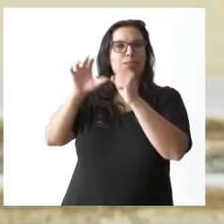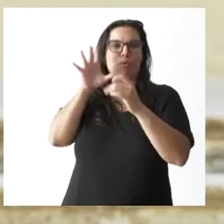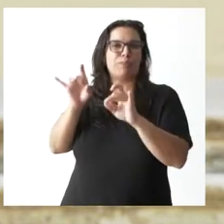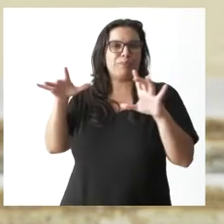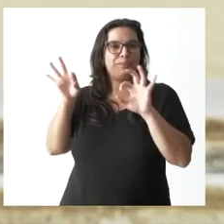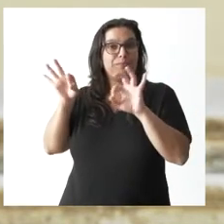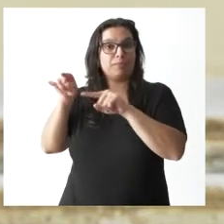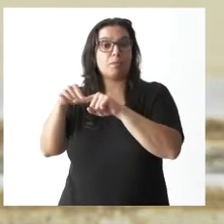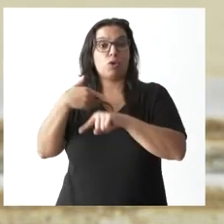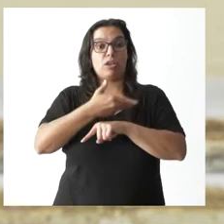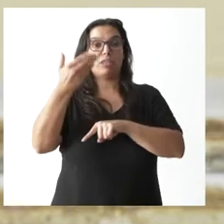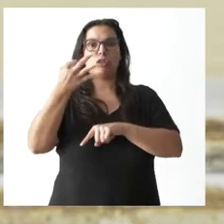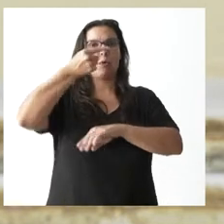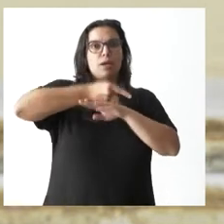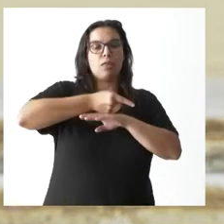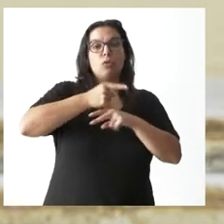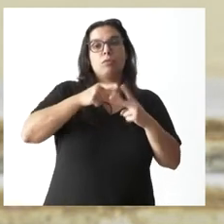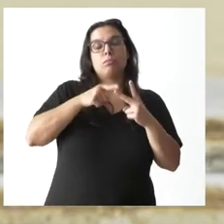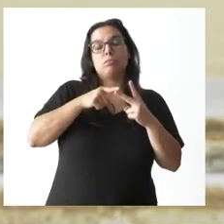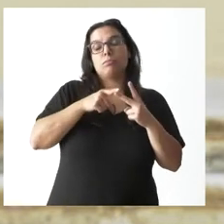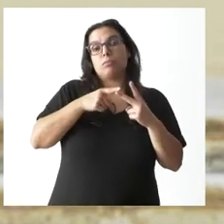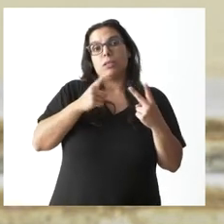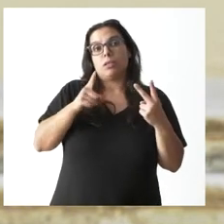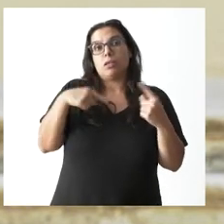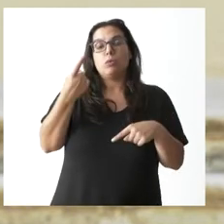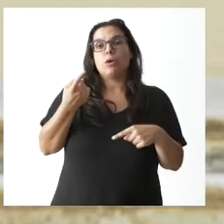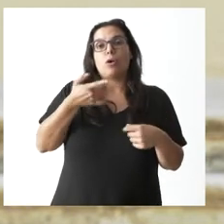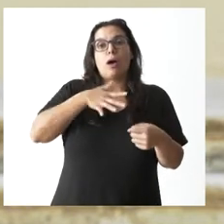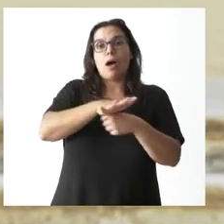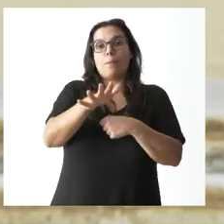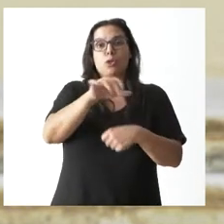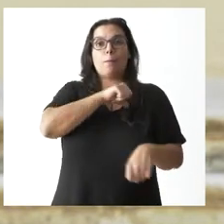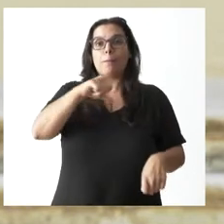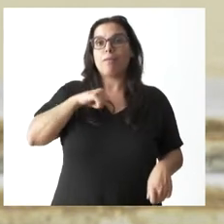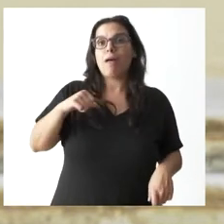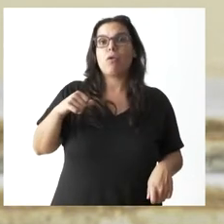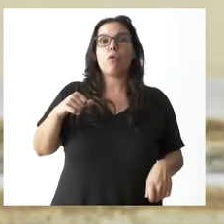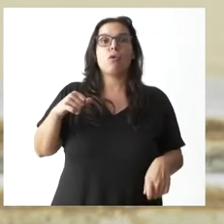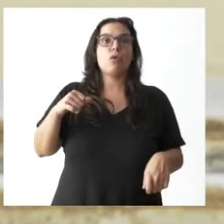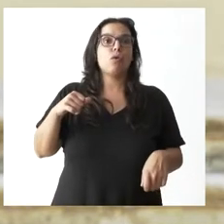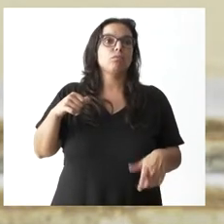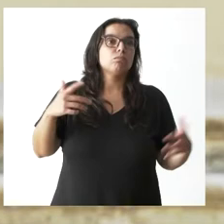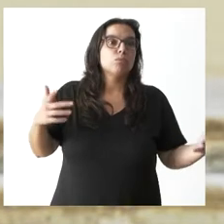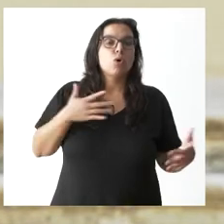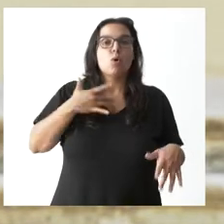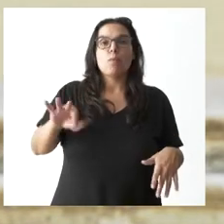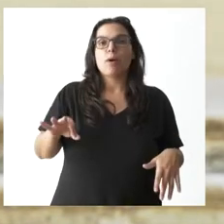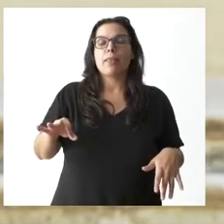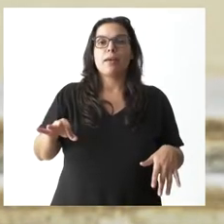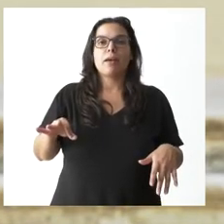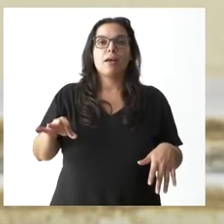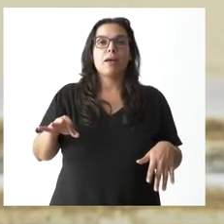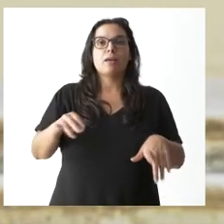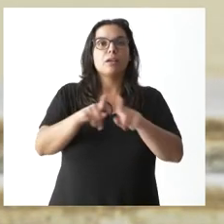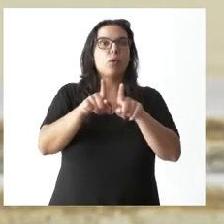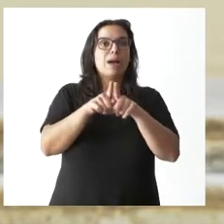Y, luego, respecto del ámbito privado, bien sean sectores